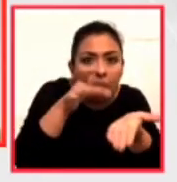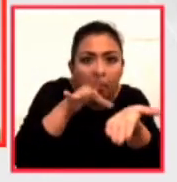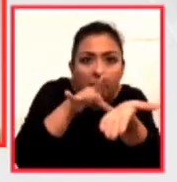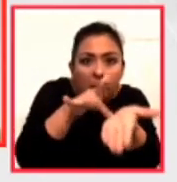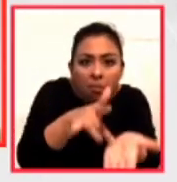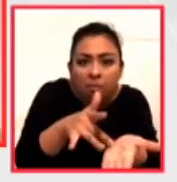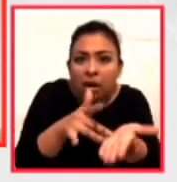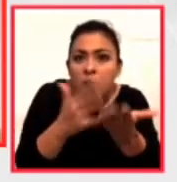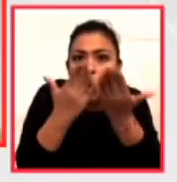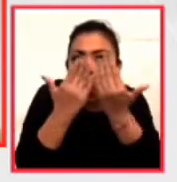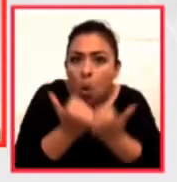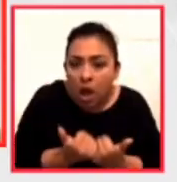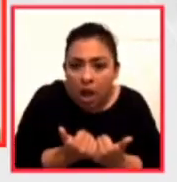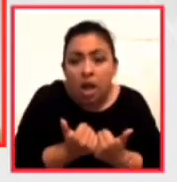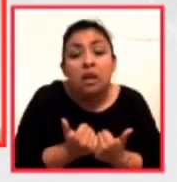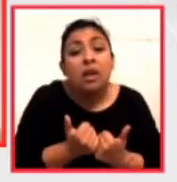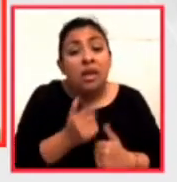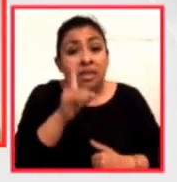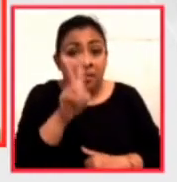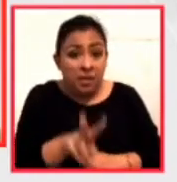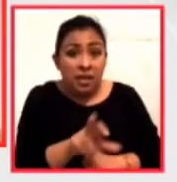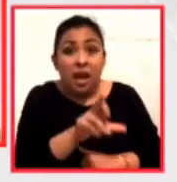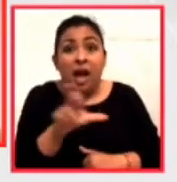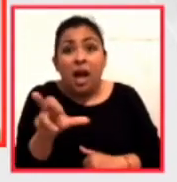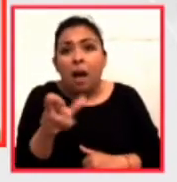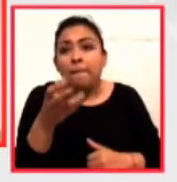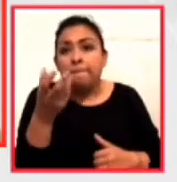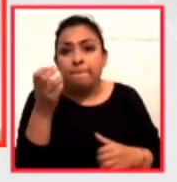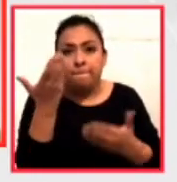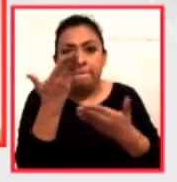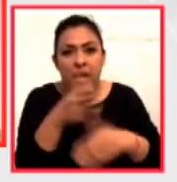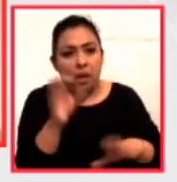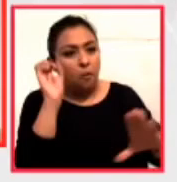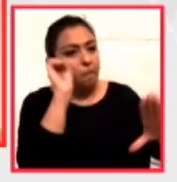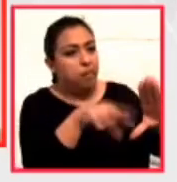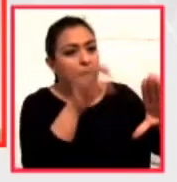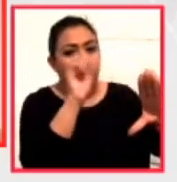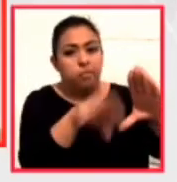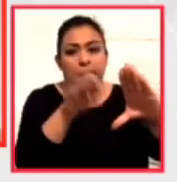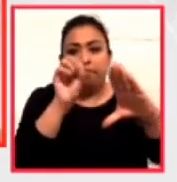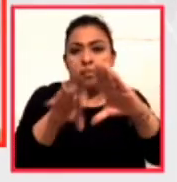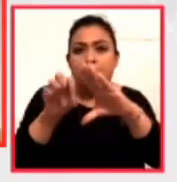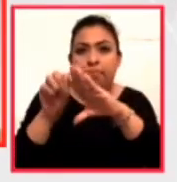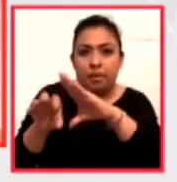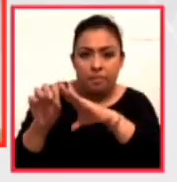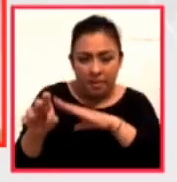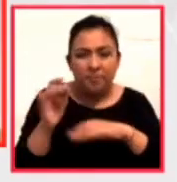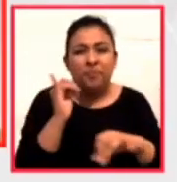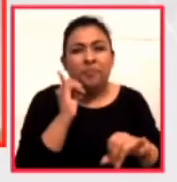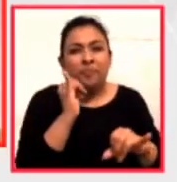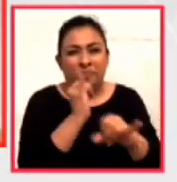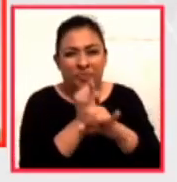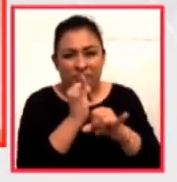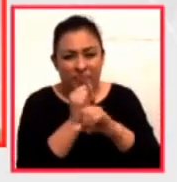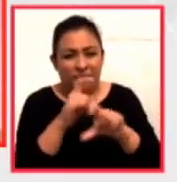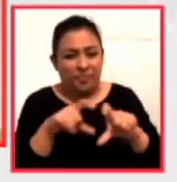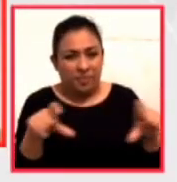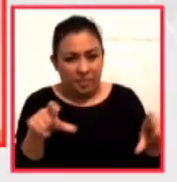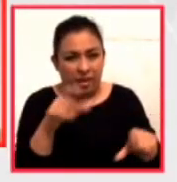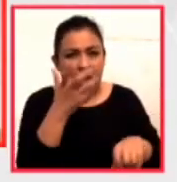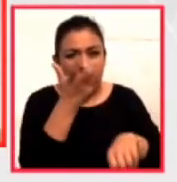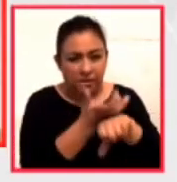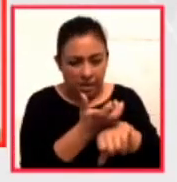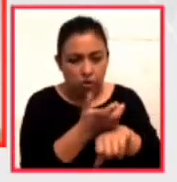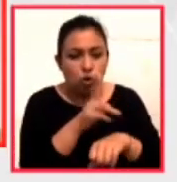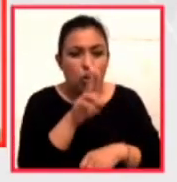ayuda que llega justamente a las cuentas bancarias de los contribuyentes. En la página de los Estados Unidos, US.gov,